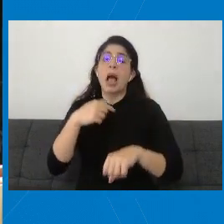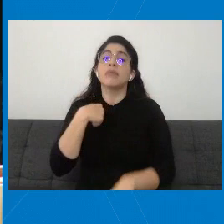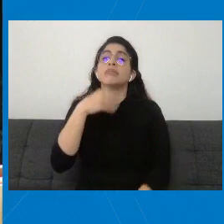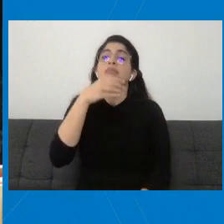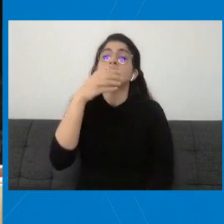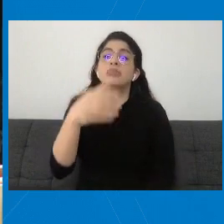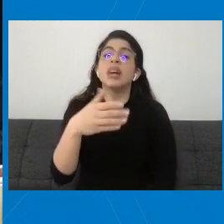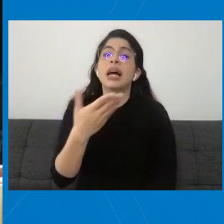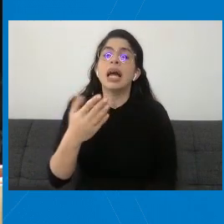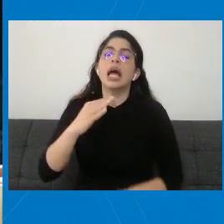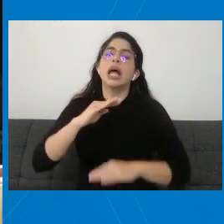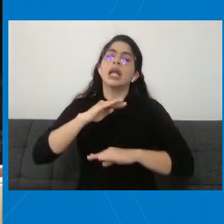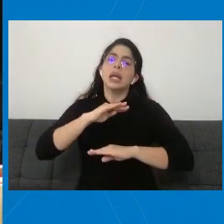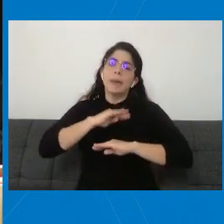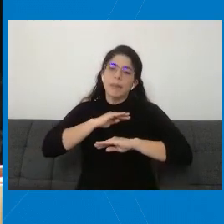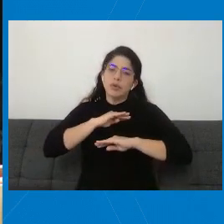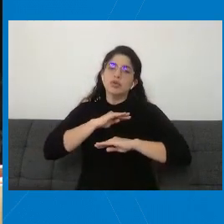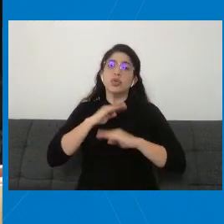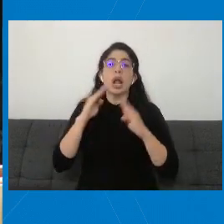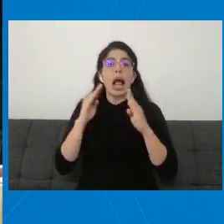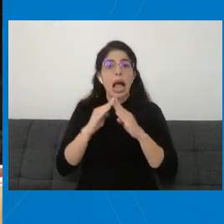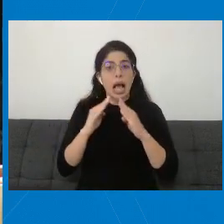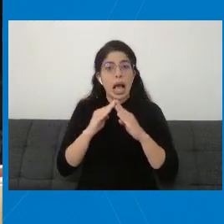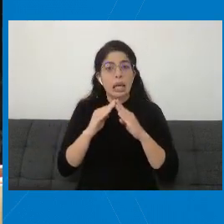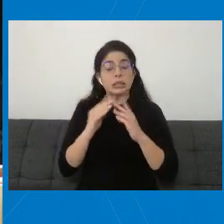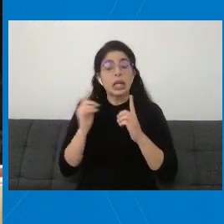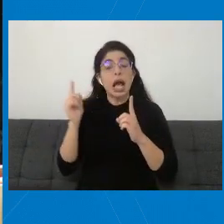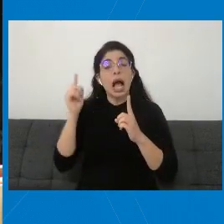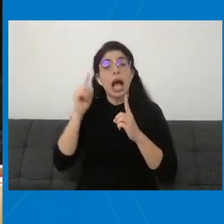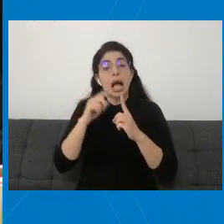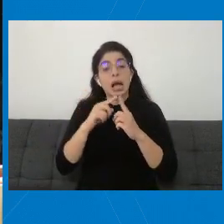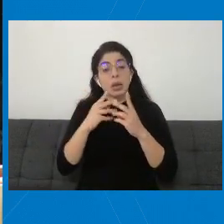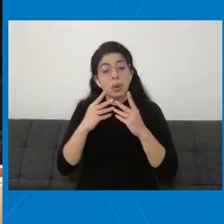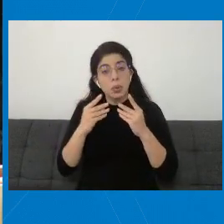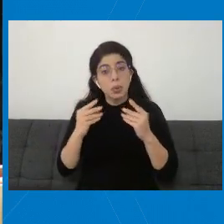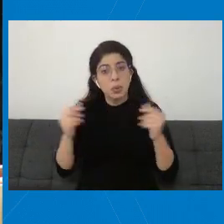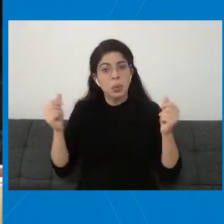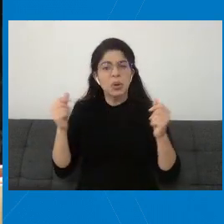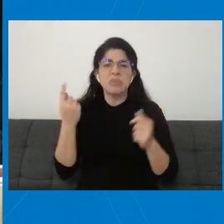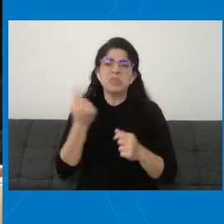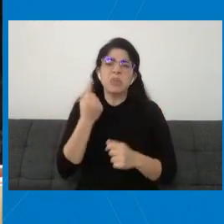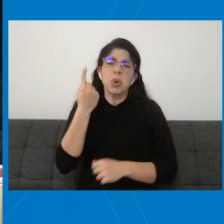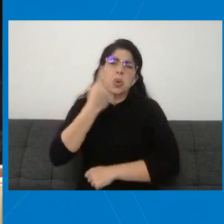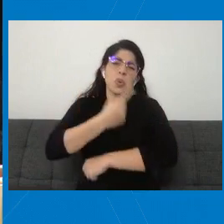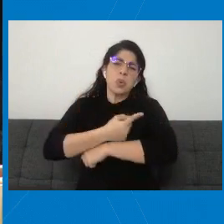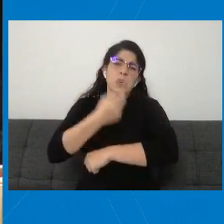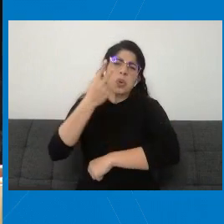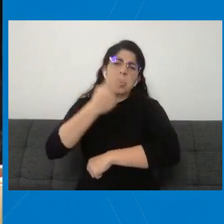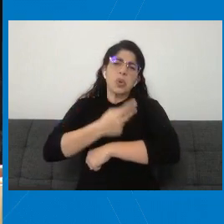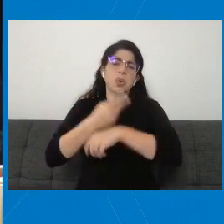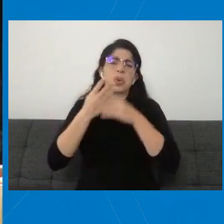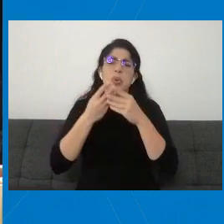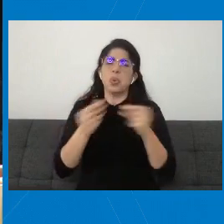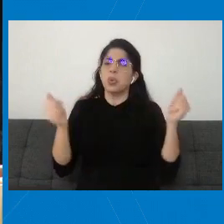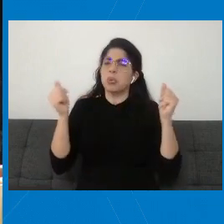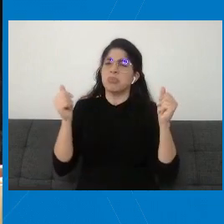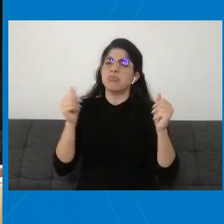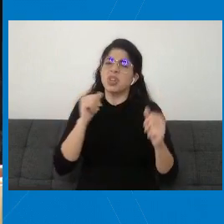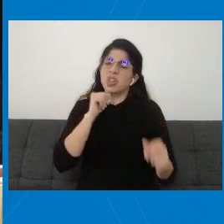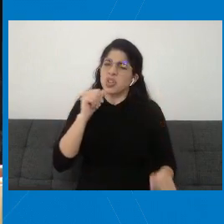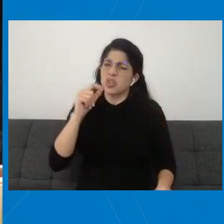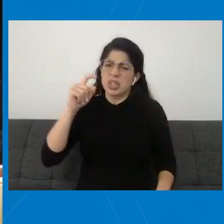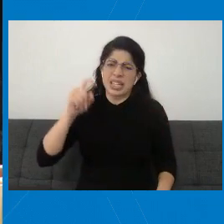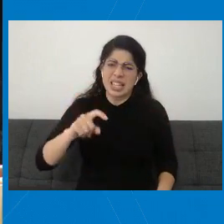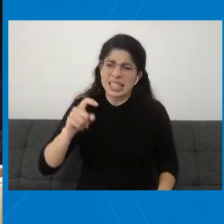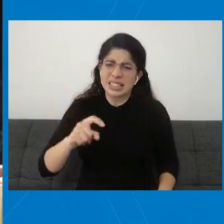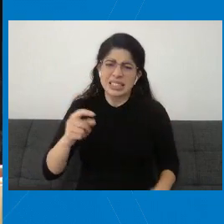en casa hasta que esto haya pasado, que usualmente son uno o dos días. No hay necesidad de dar